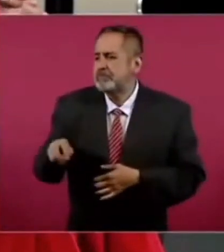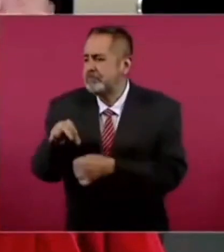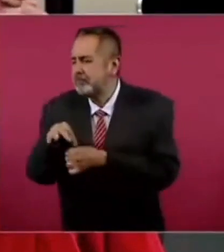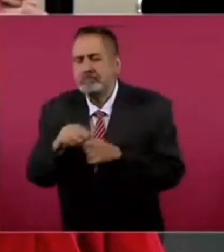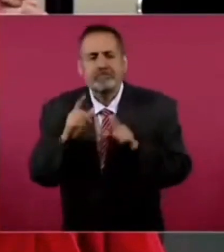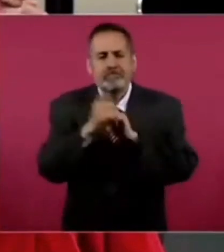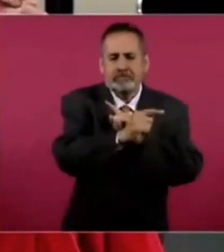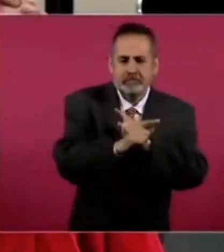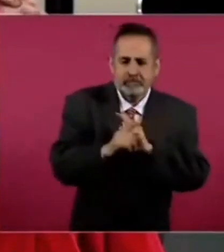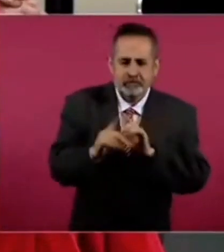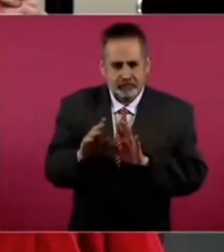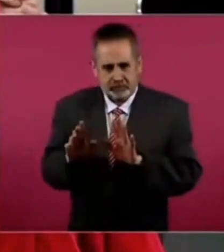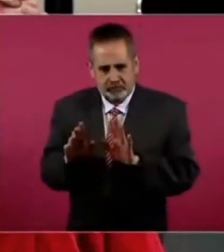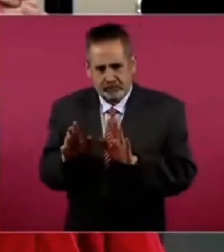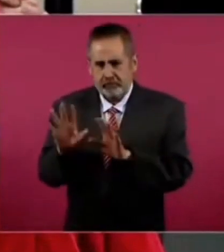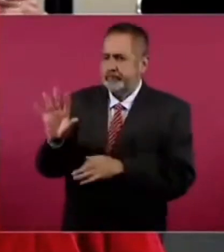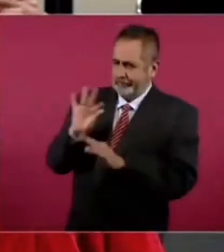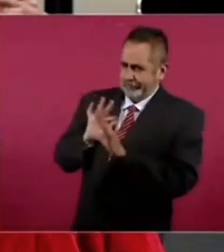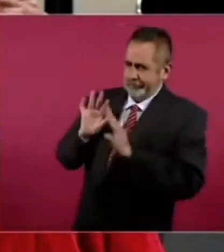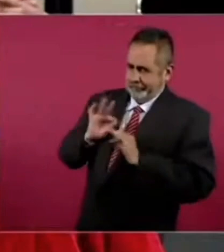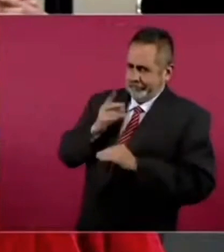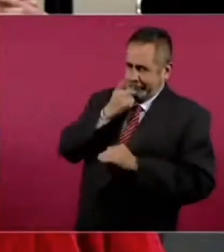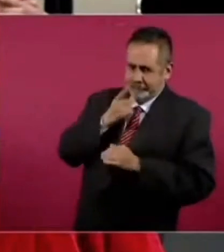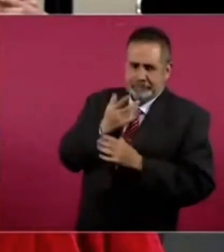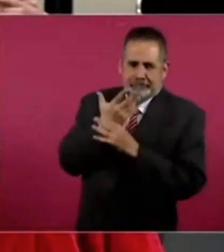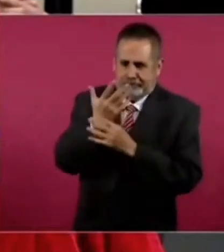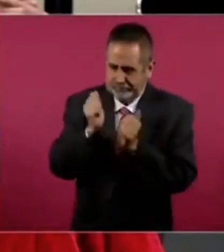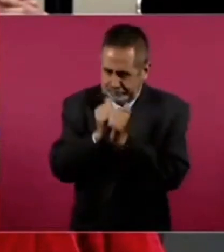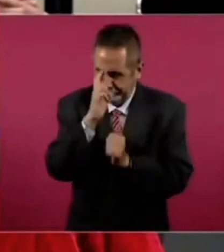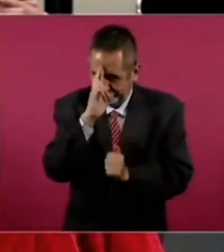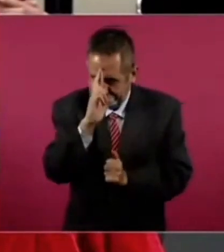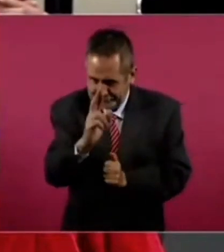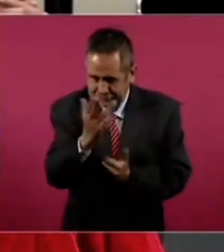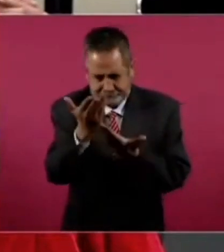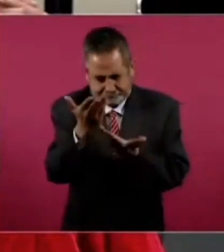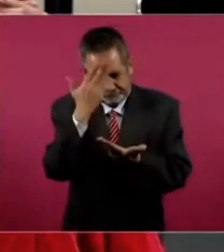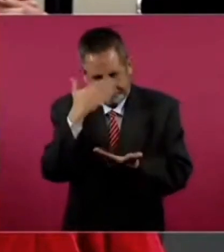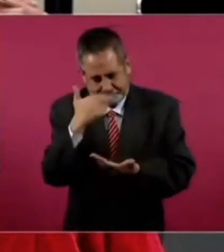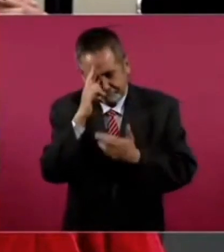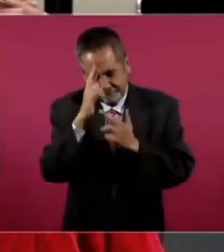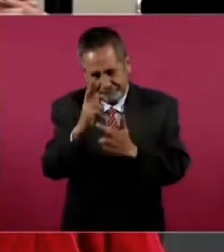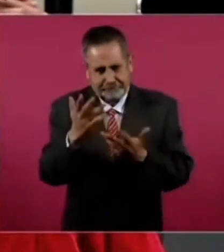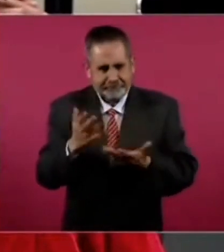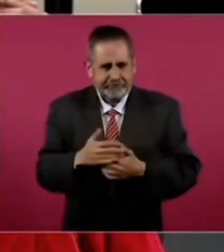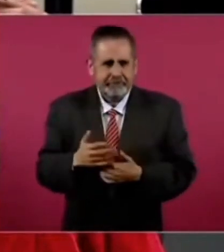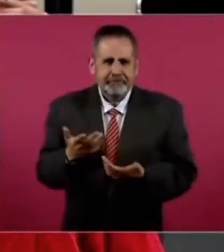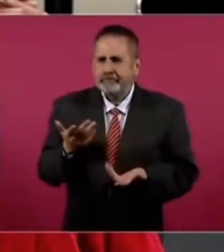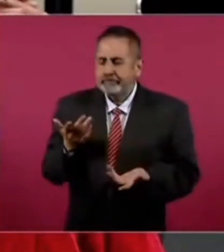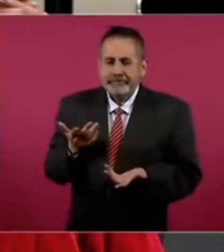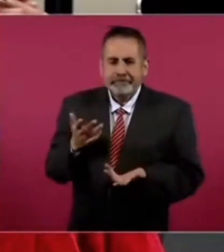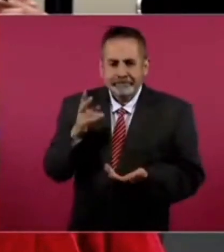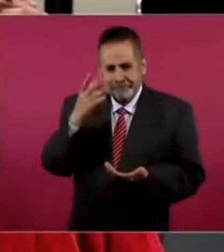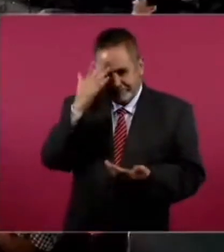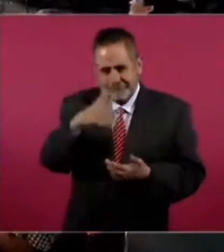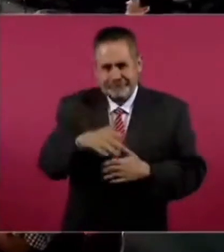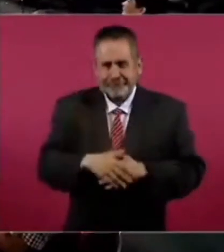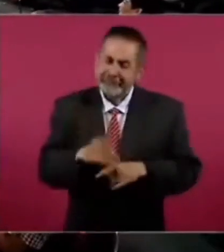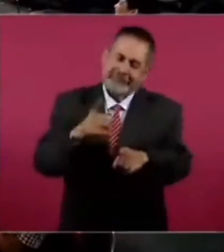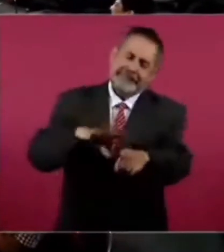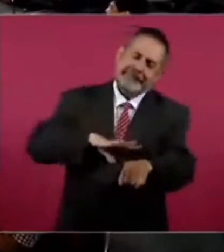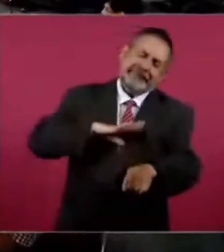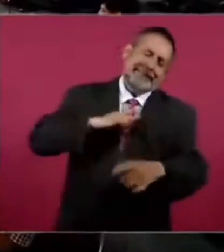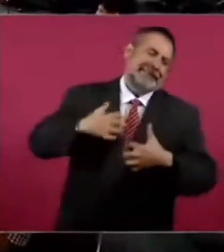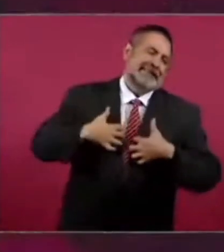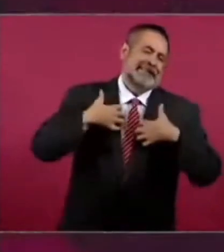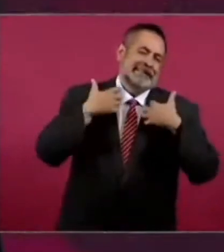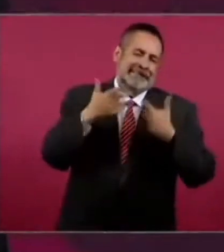voto y ya no regresó. O sea, me lo han planteado, se lo digo con el respeto que usted me merece. Entonces, la verdad es que... No, eso sí caliente. Sí, no, yo